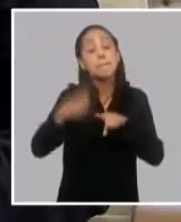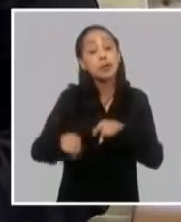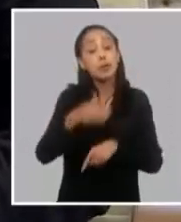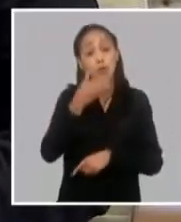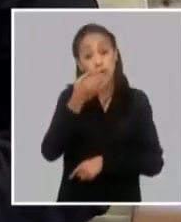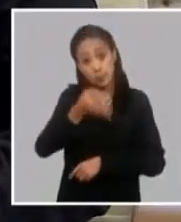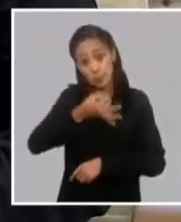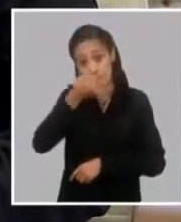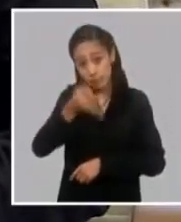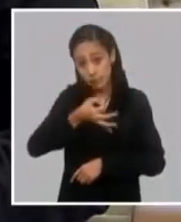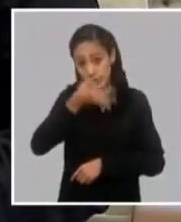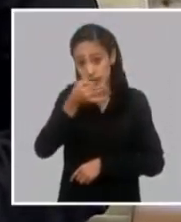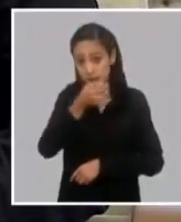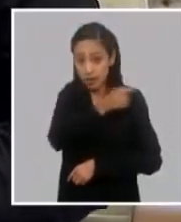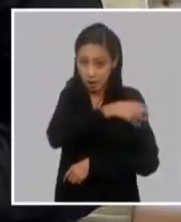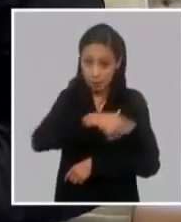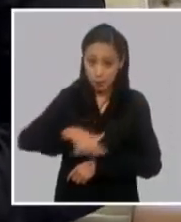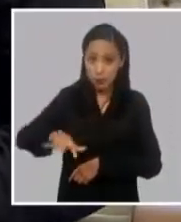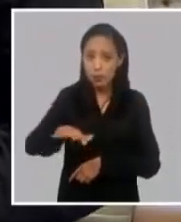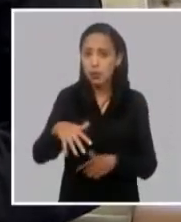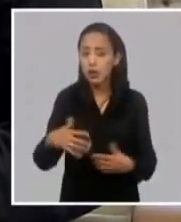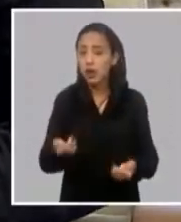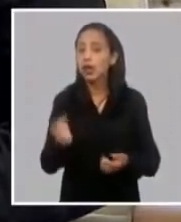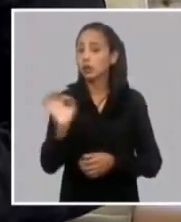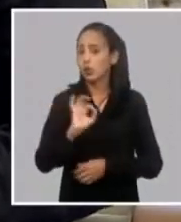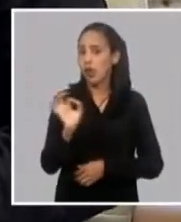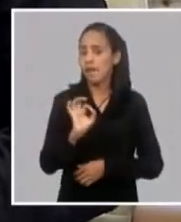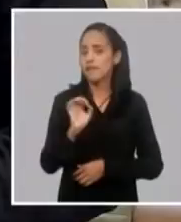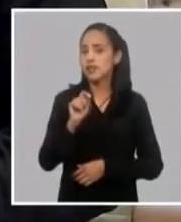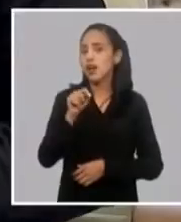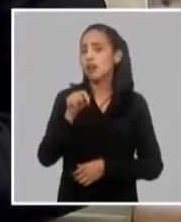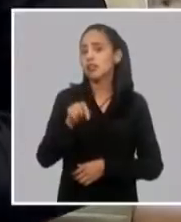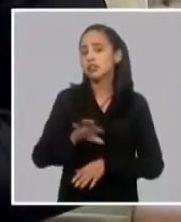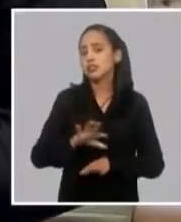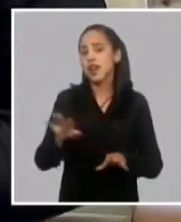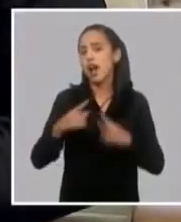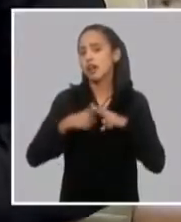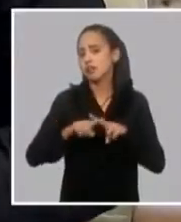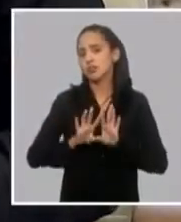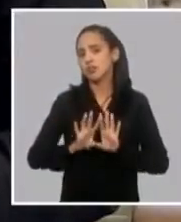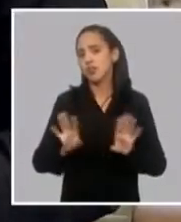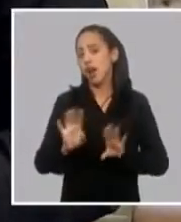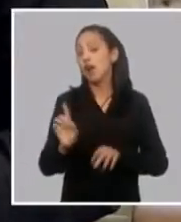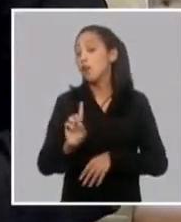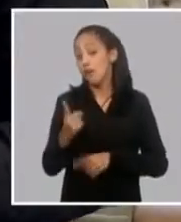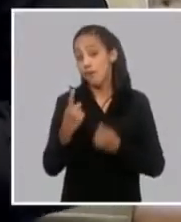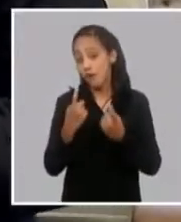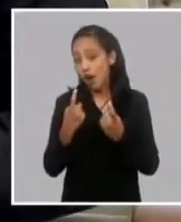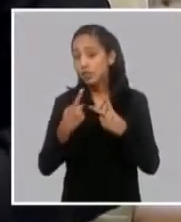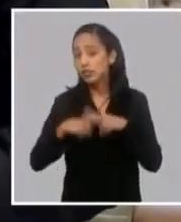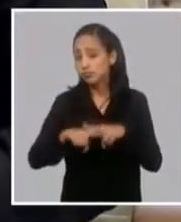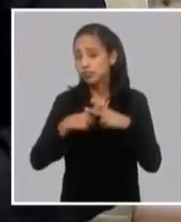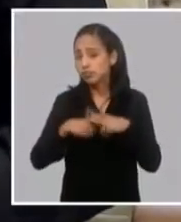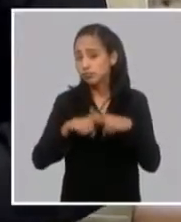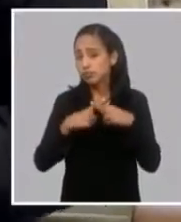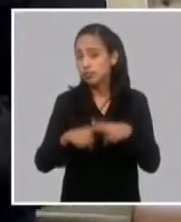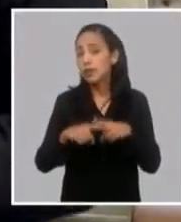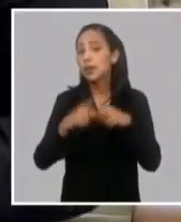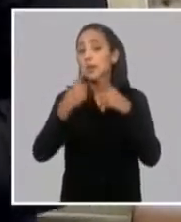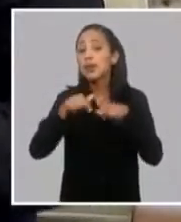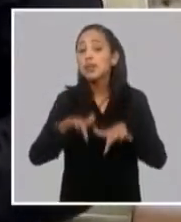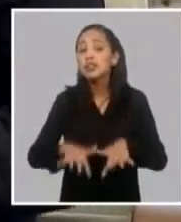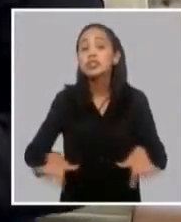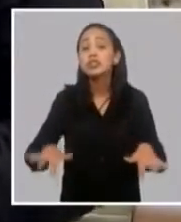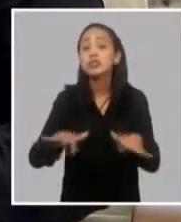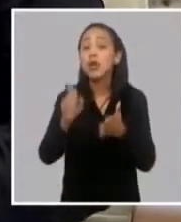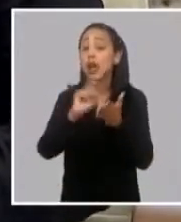decir y aclarar que todavía esto no es un asunto totalmente resuelto. Es decir, la situación del